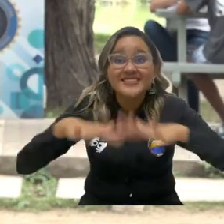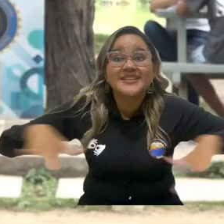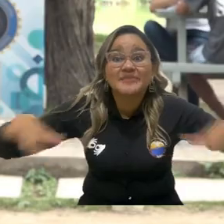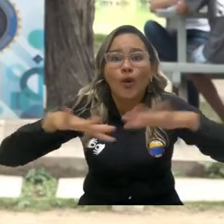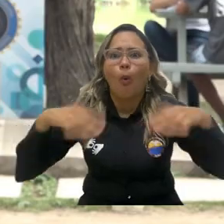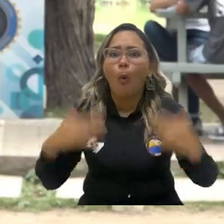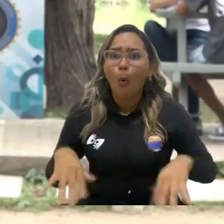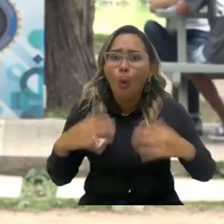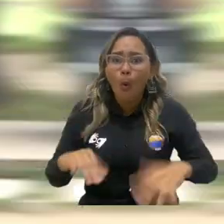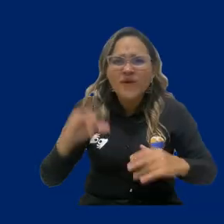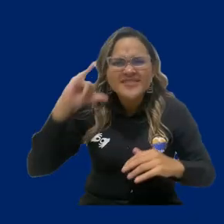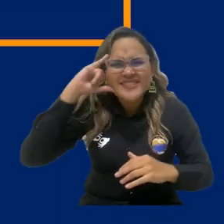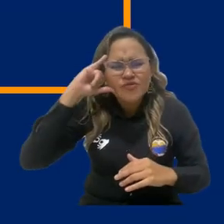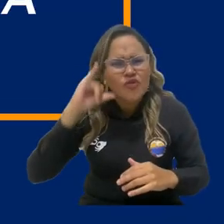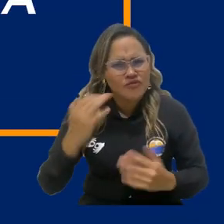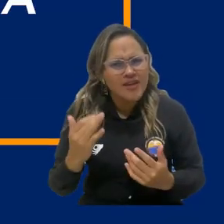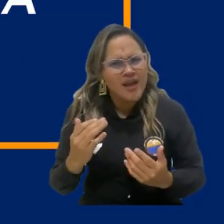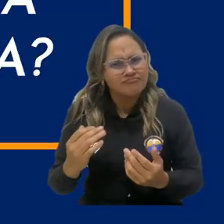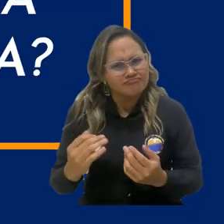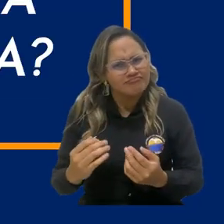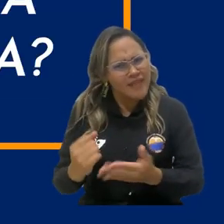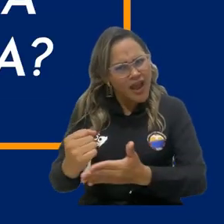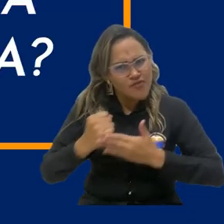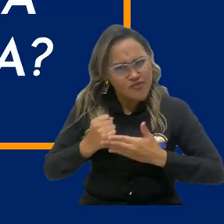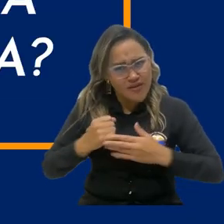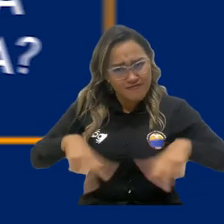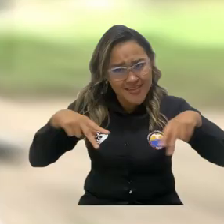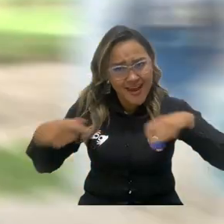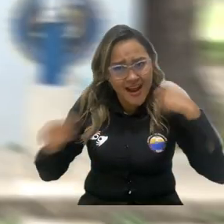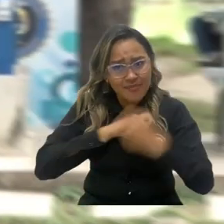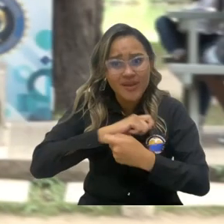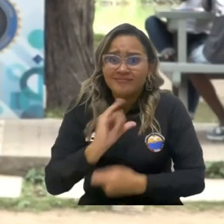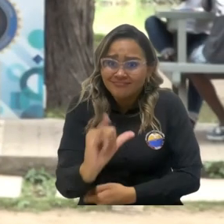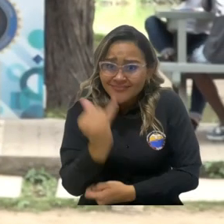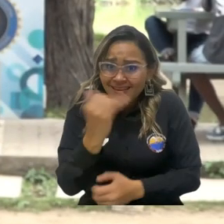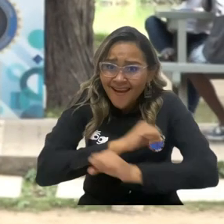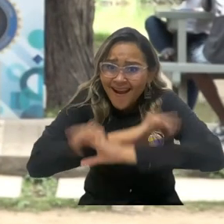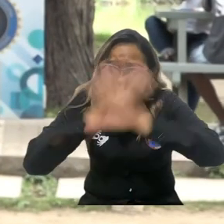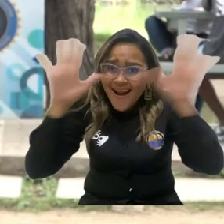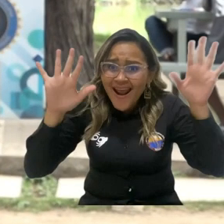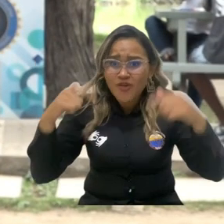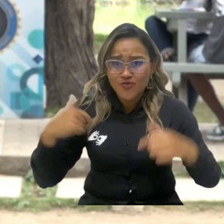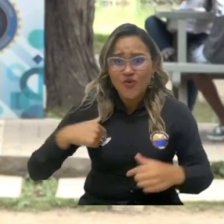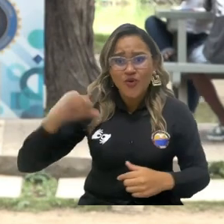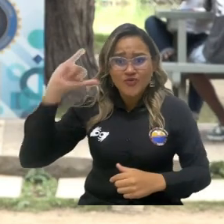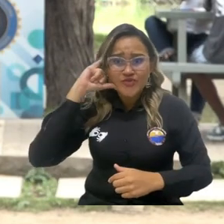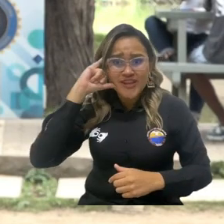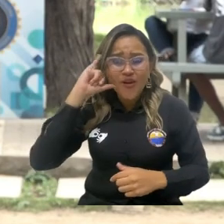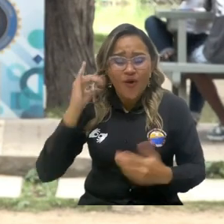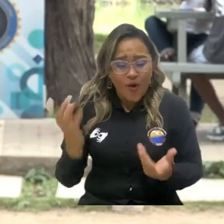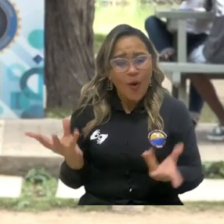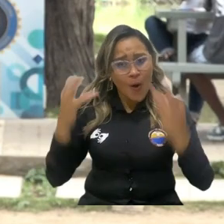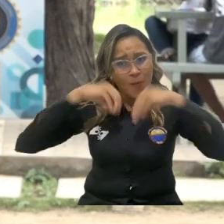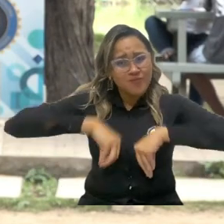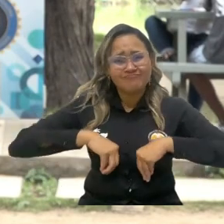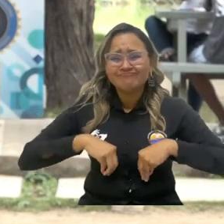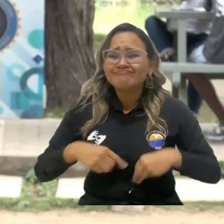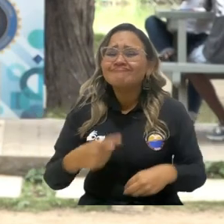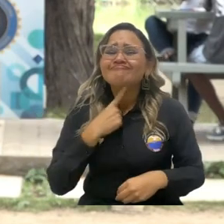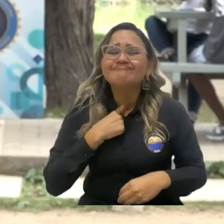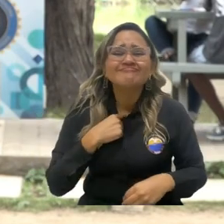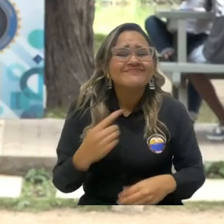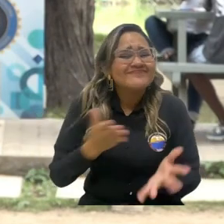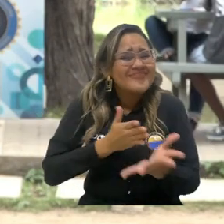desde cualquier escenario. ¿Cómo la psicología ha cambiado tu vida? Soy psicóloga, es decir, no solamente lo ejerzo, sino que